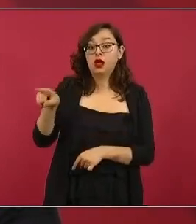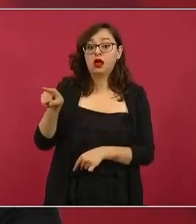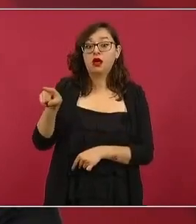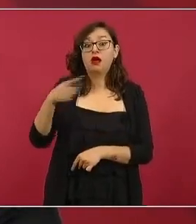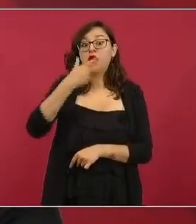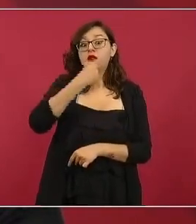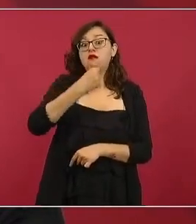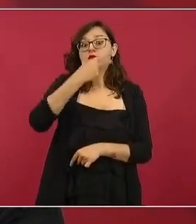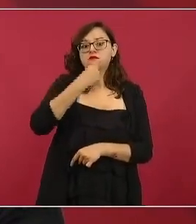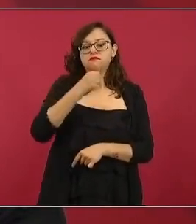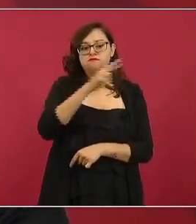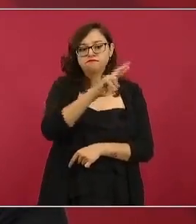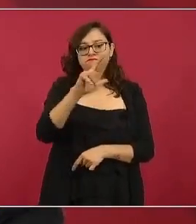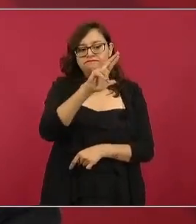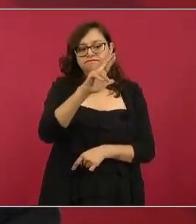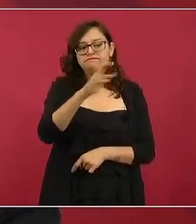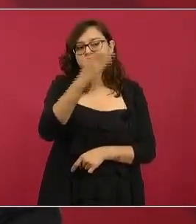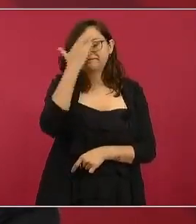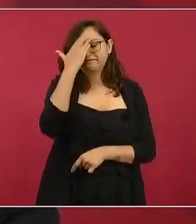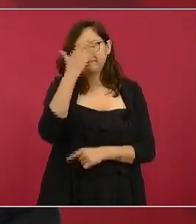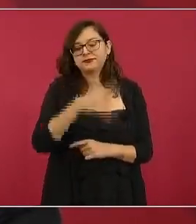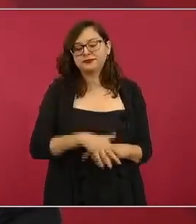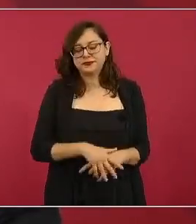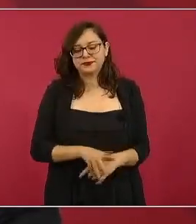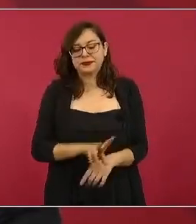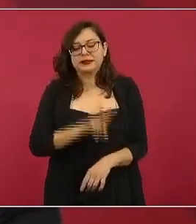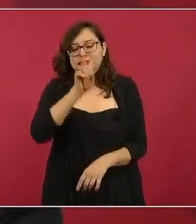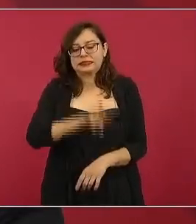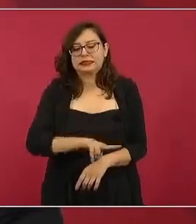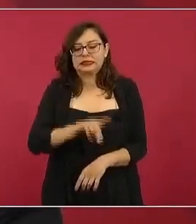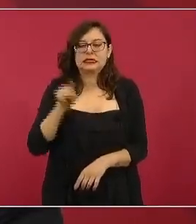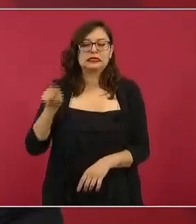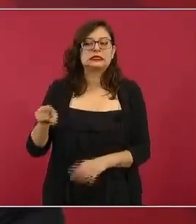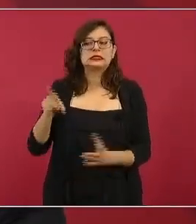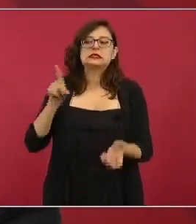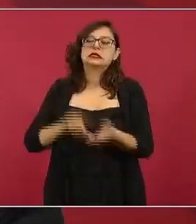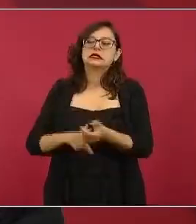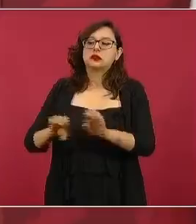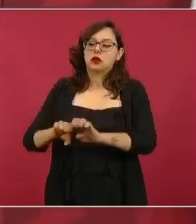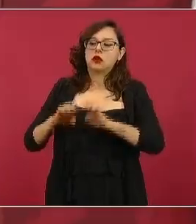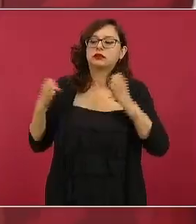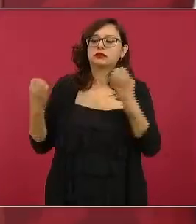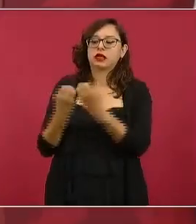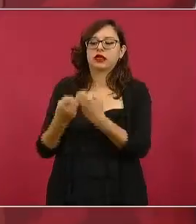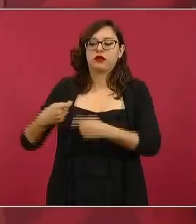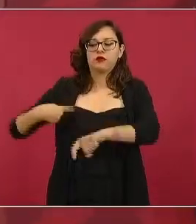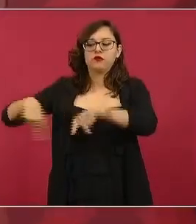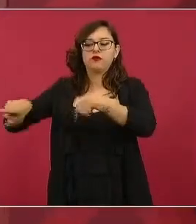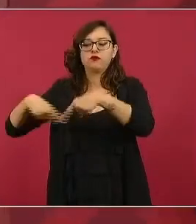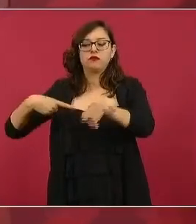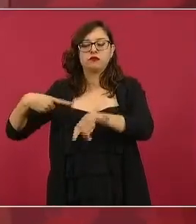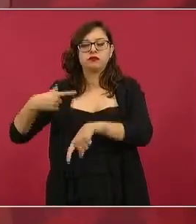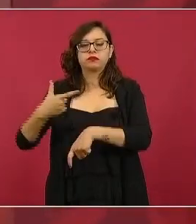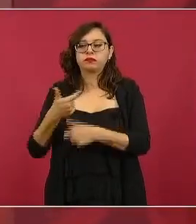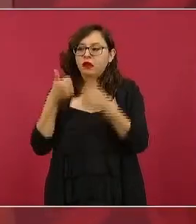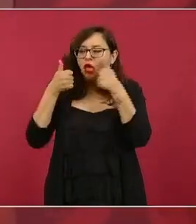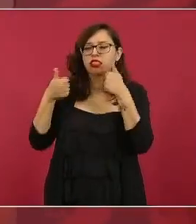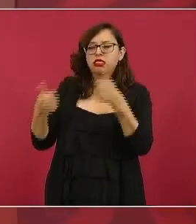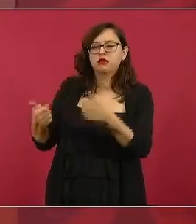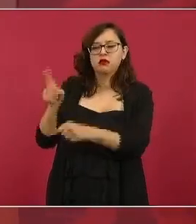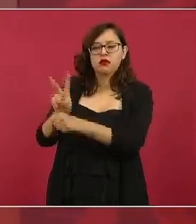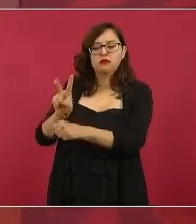en el cuidado que se debe de tener cuando hay un juego de esta